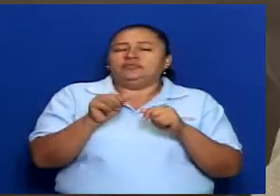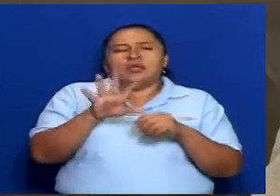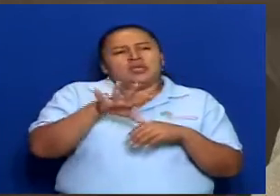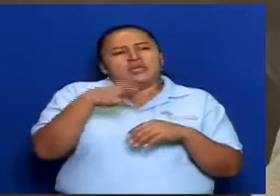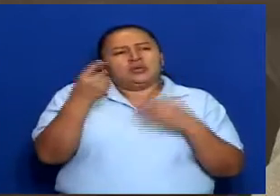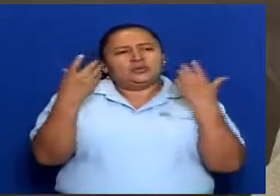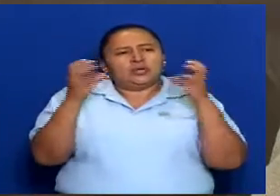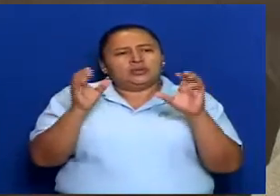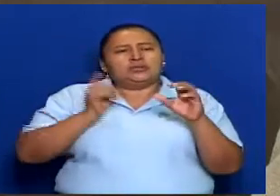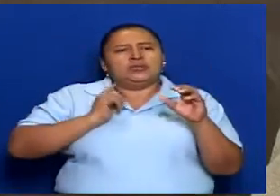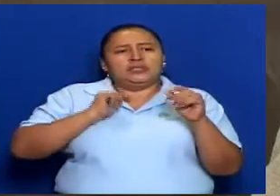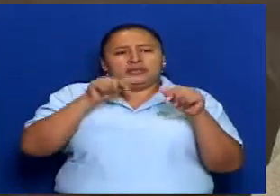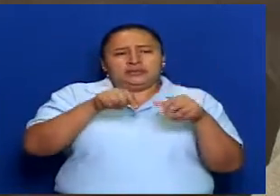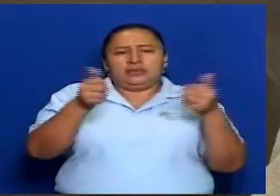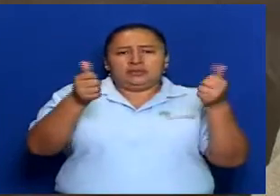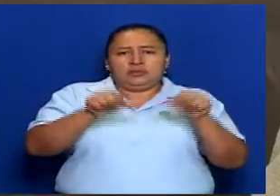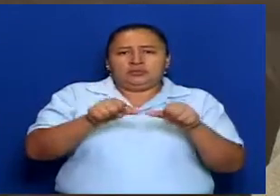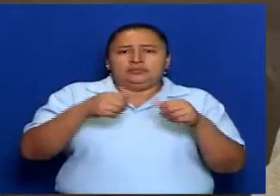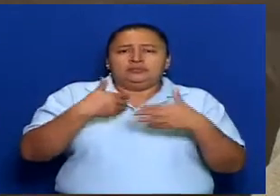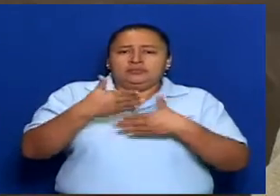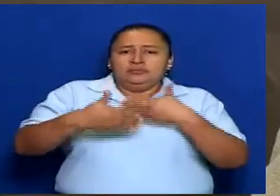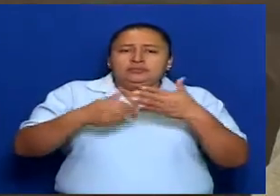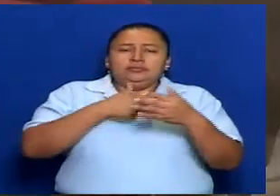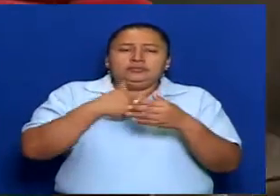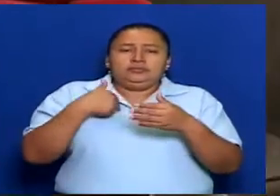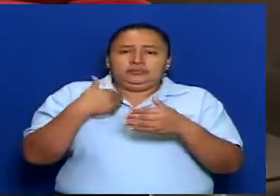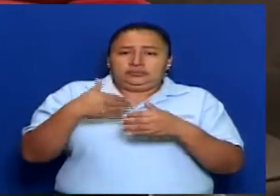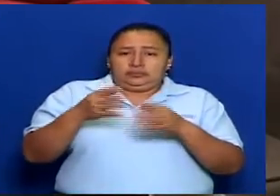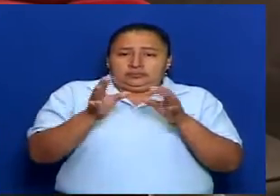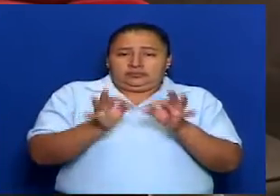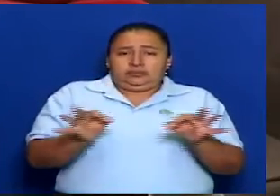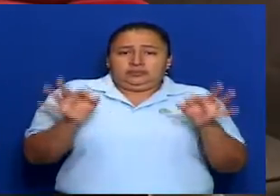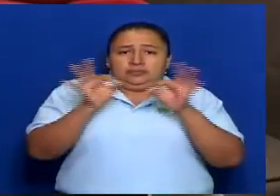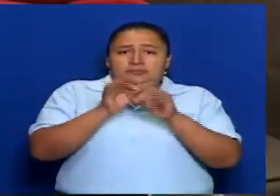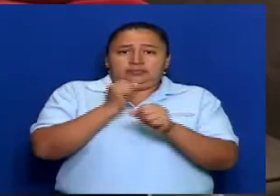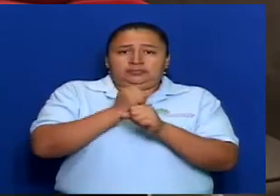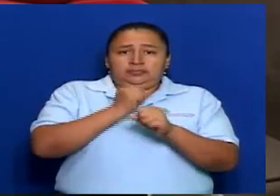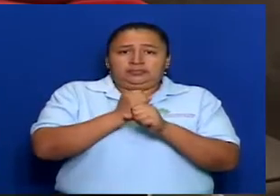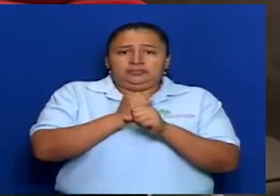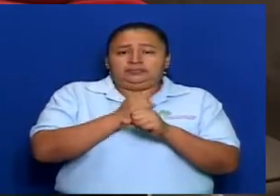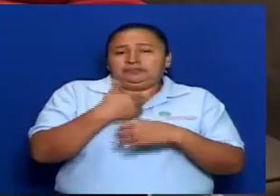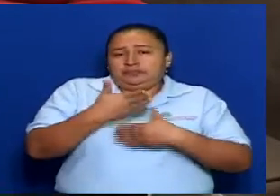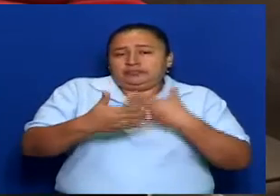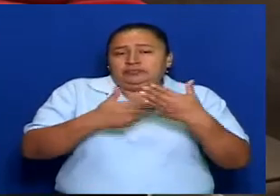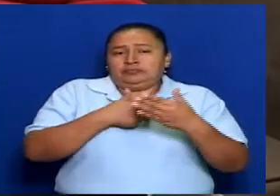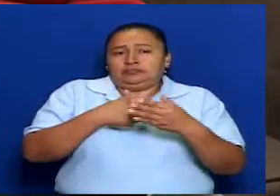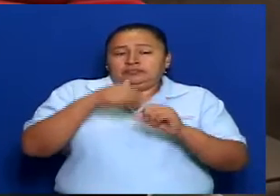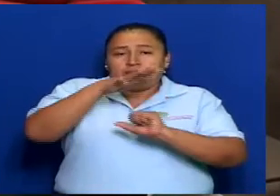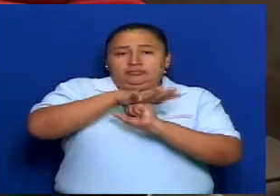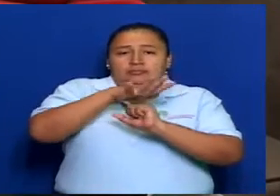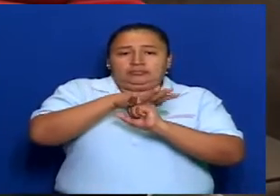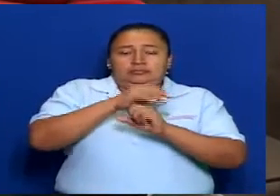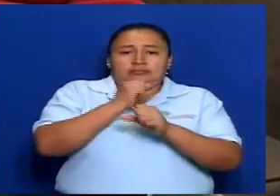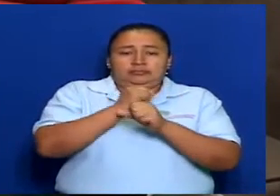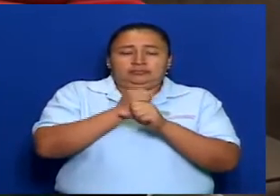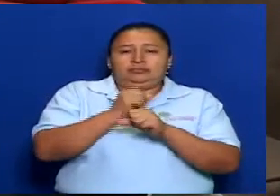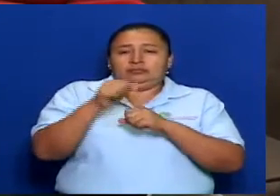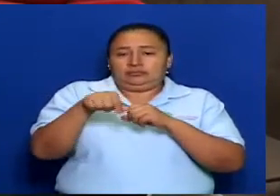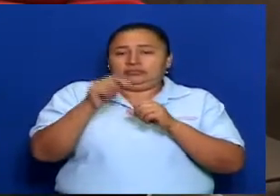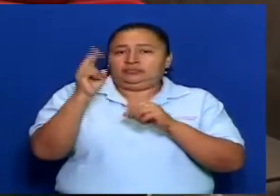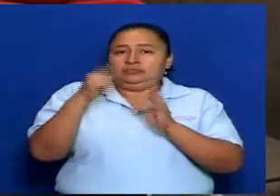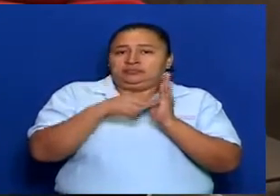aspectos contiene este convenio, que también será una de las prioridades para la Comisión Parlamentaria en este